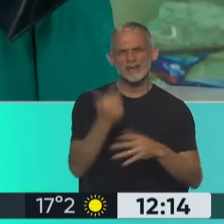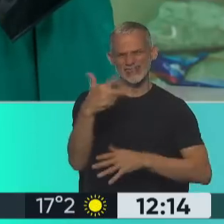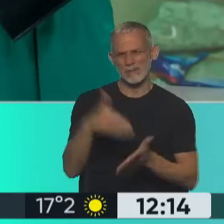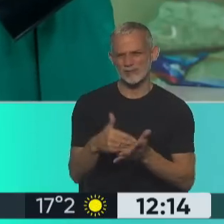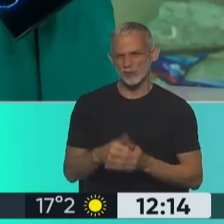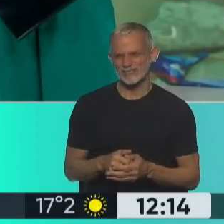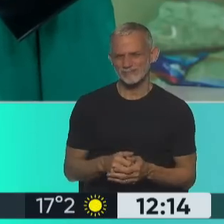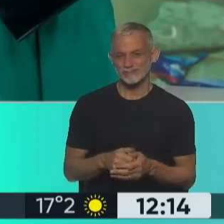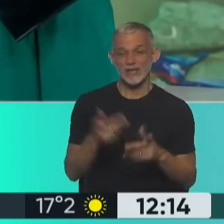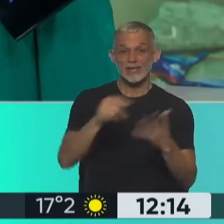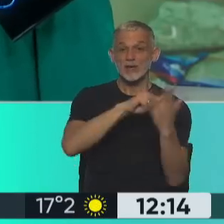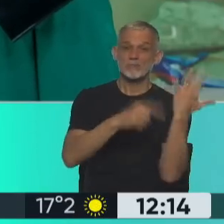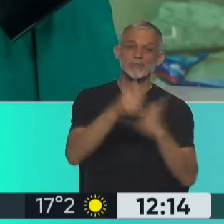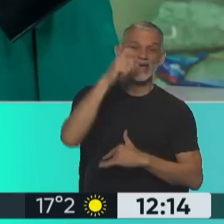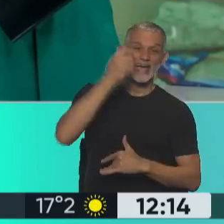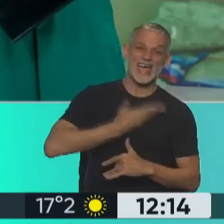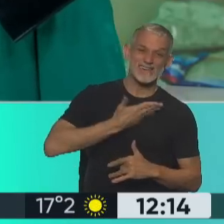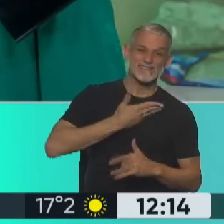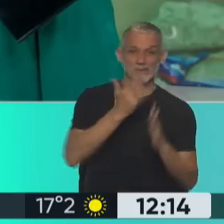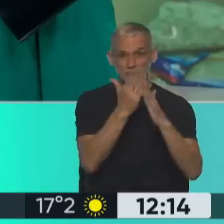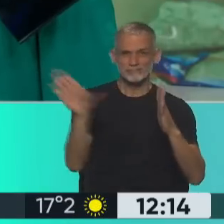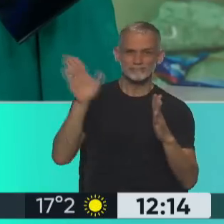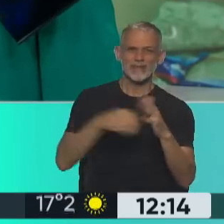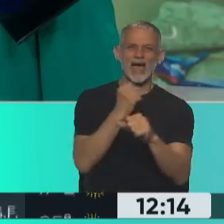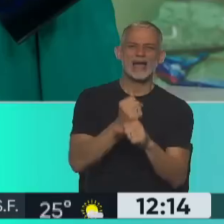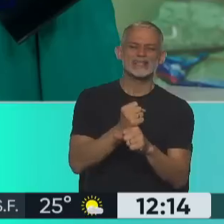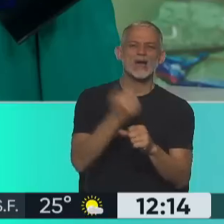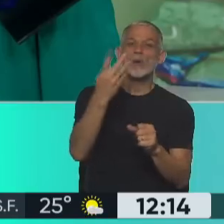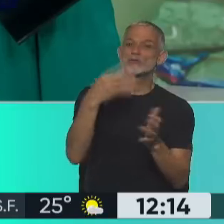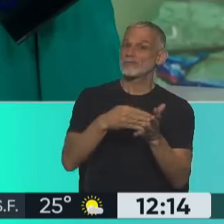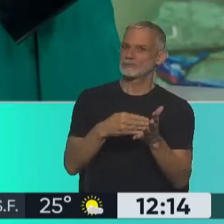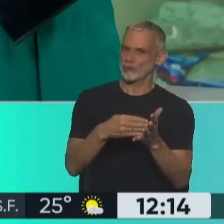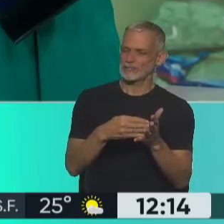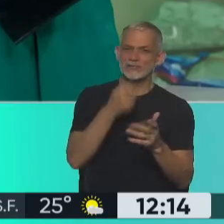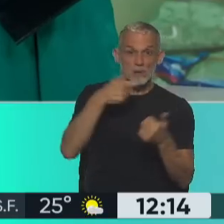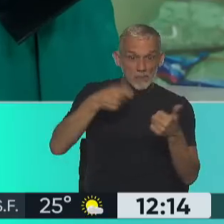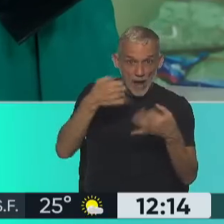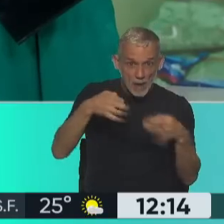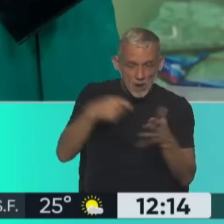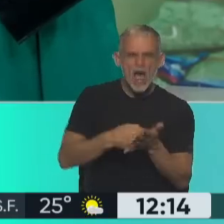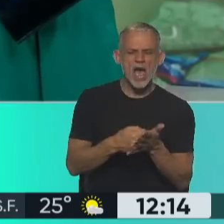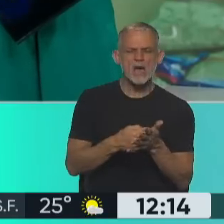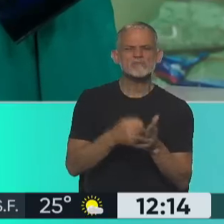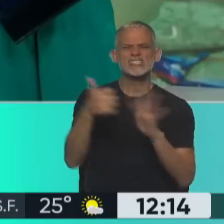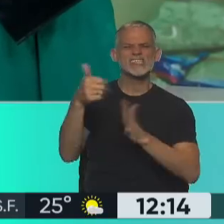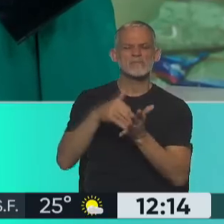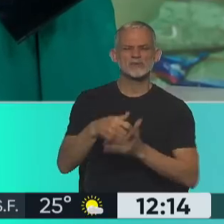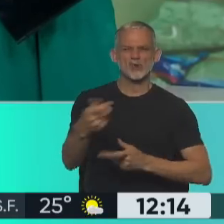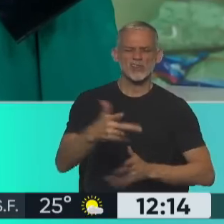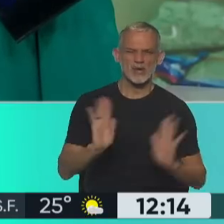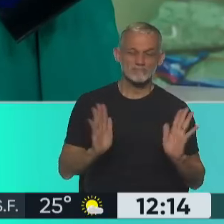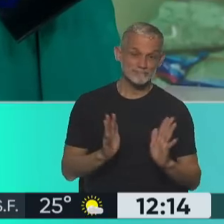millones. Y el de la categoría E, en adelante, hasta cuatro millones, si fue buen pagador del Fogar, hasta seis millones.